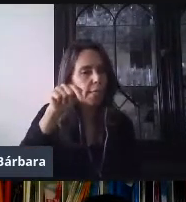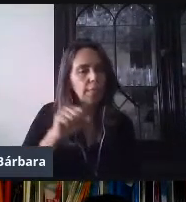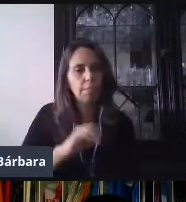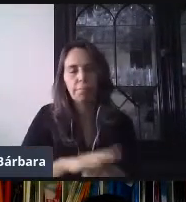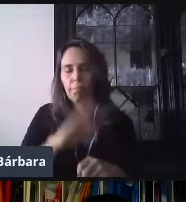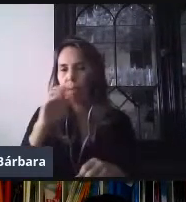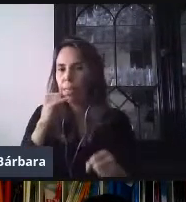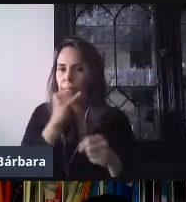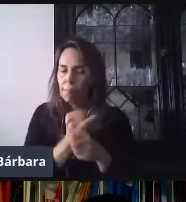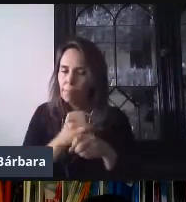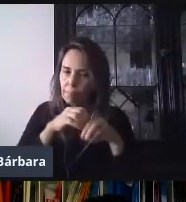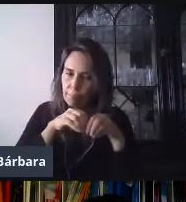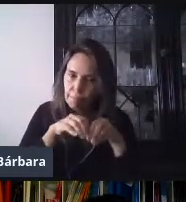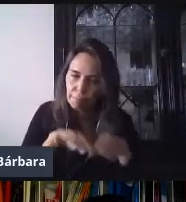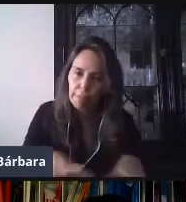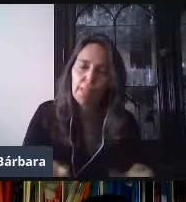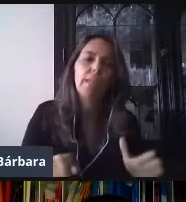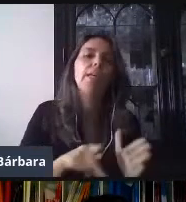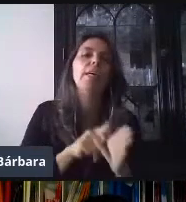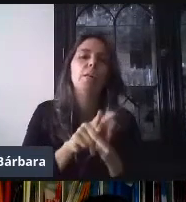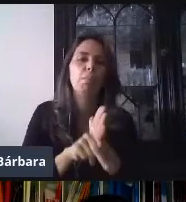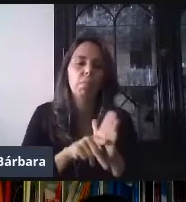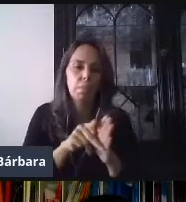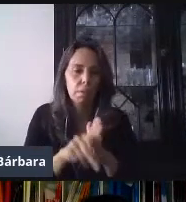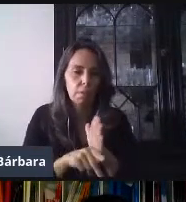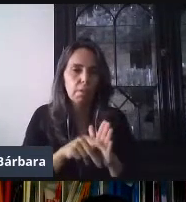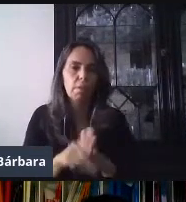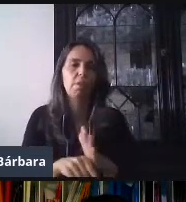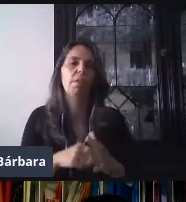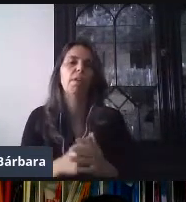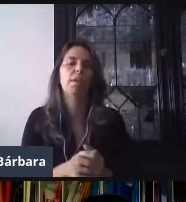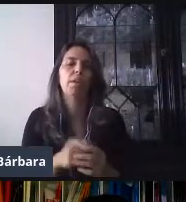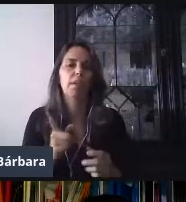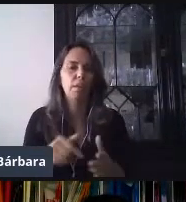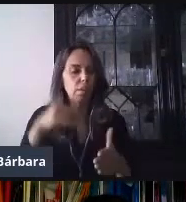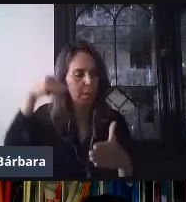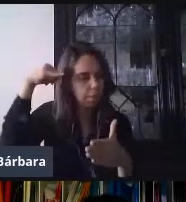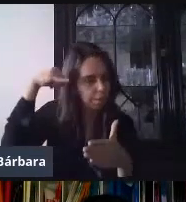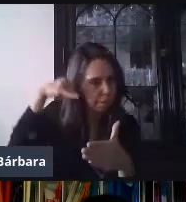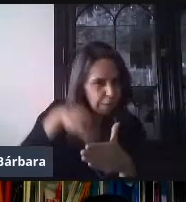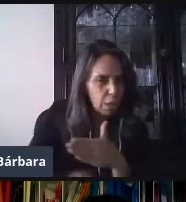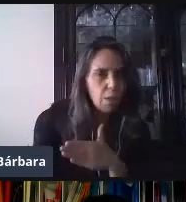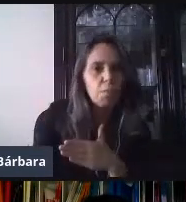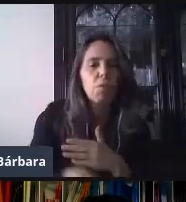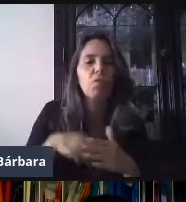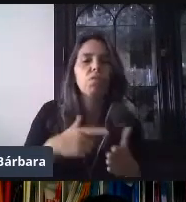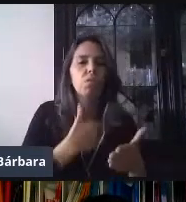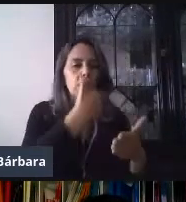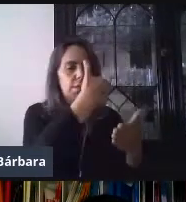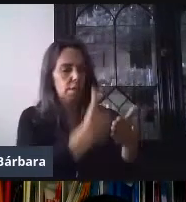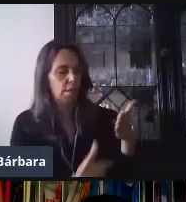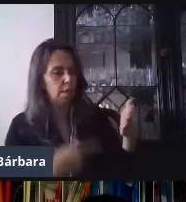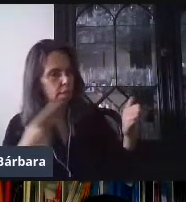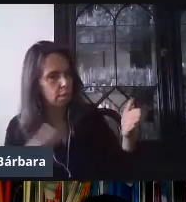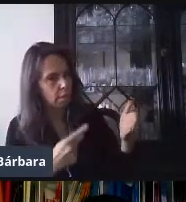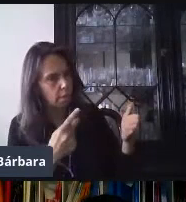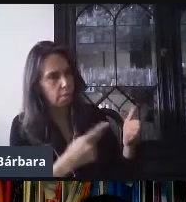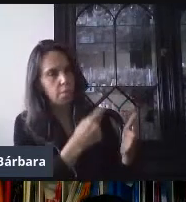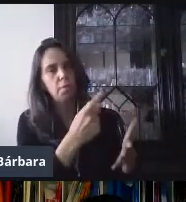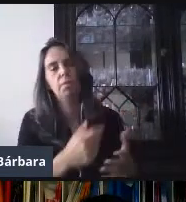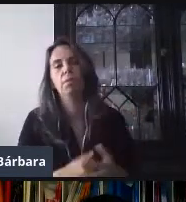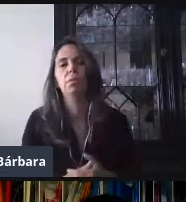videos de todo lo que estuvimos hablando hoy ya más a detalle de usando formularios. Recordarles que esta sesión